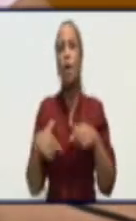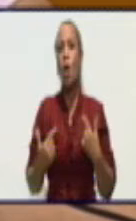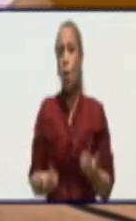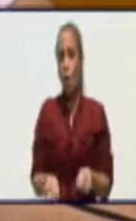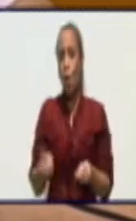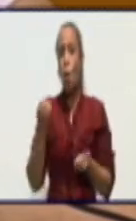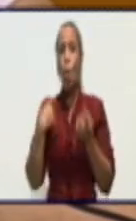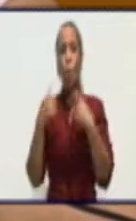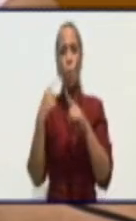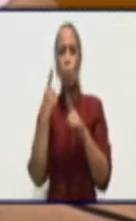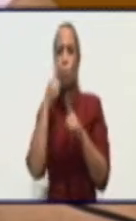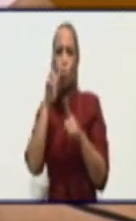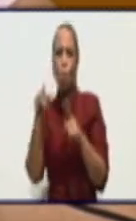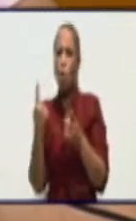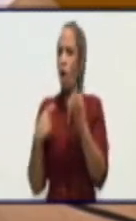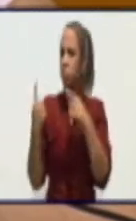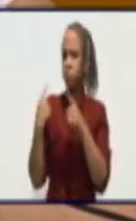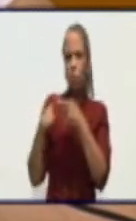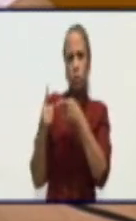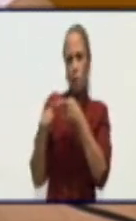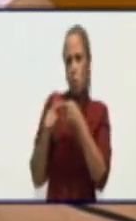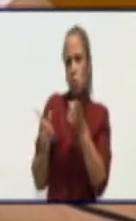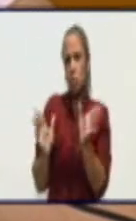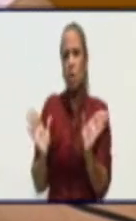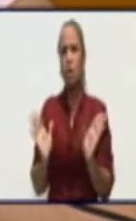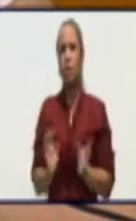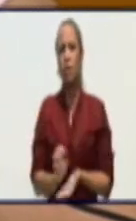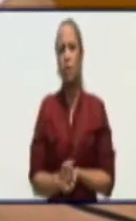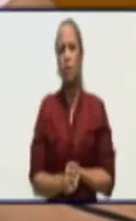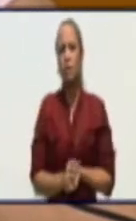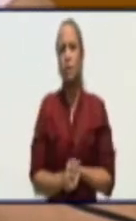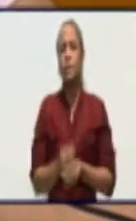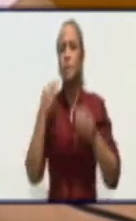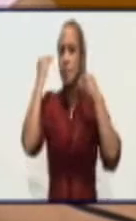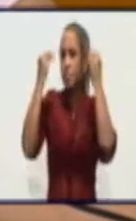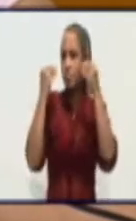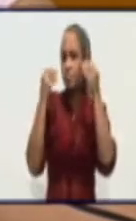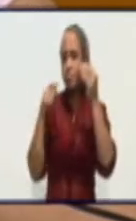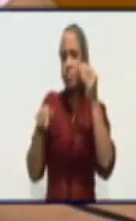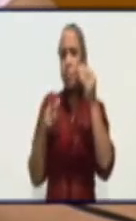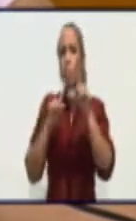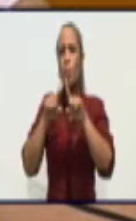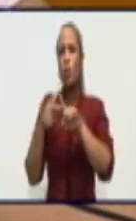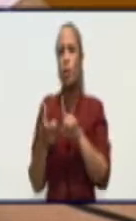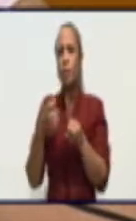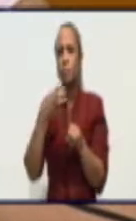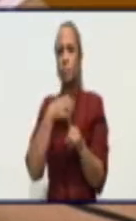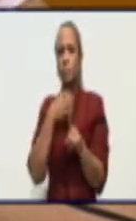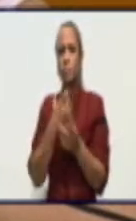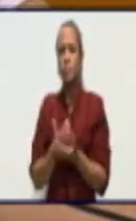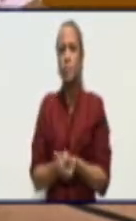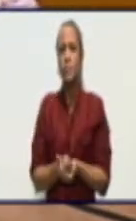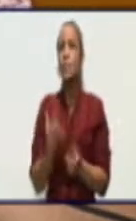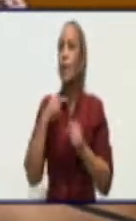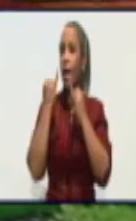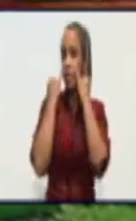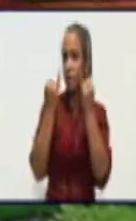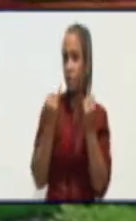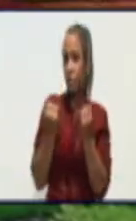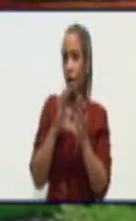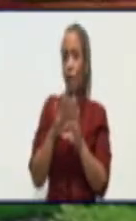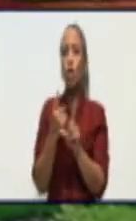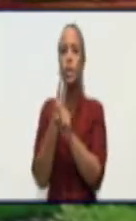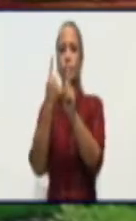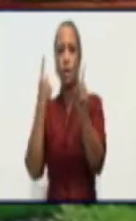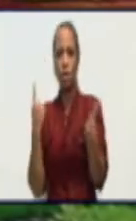del hombre. O sea, de esa preocupación porque realmente se ha identificado y se aísle.